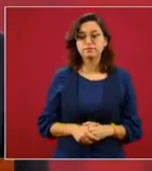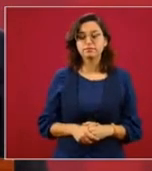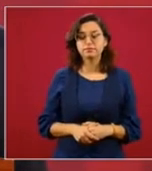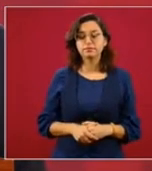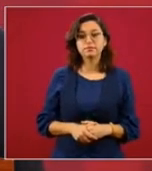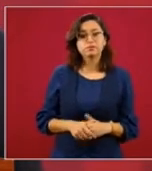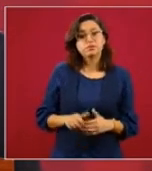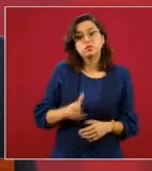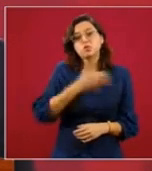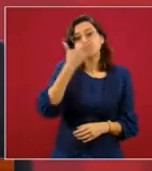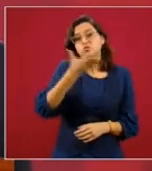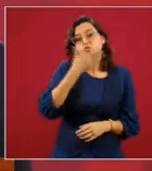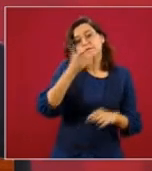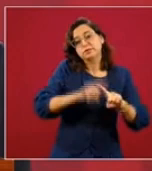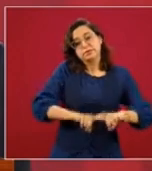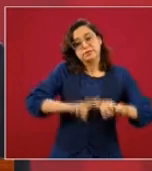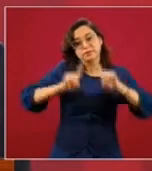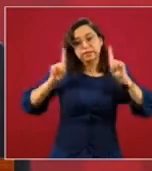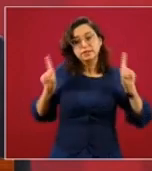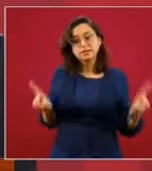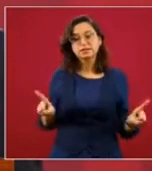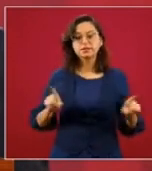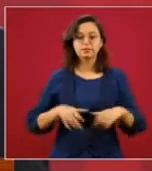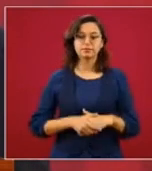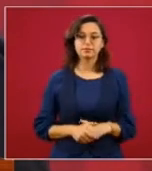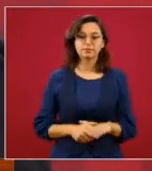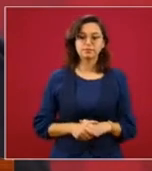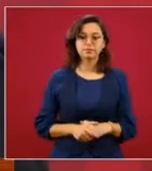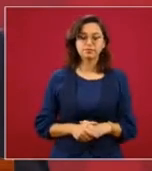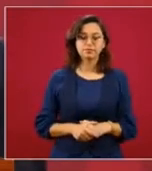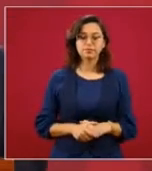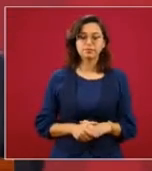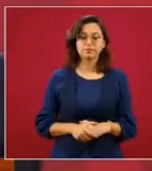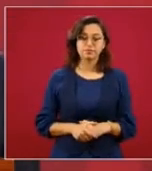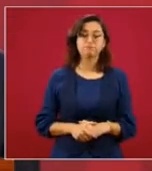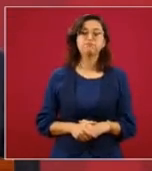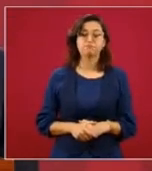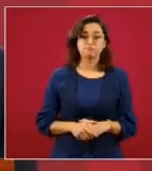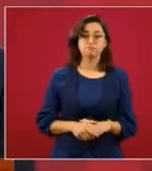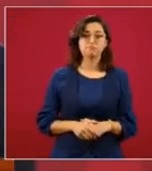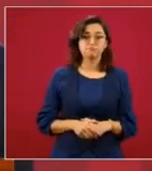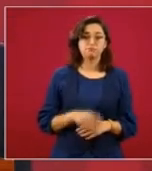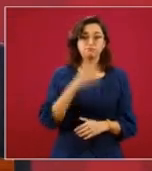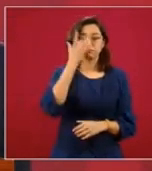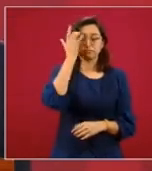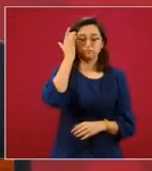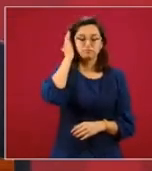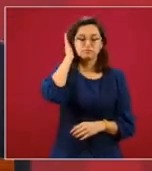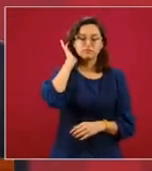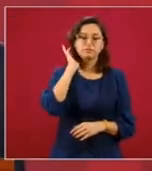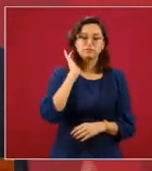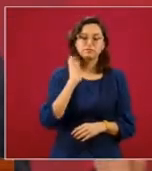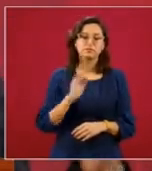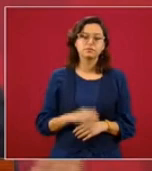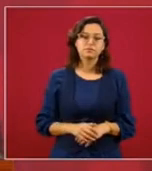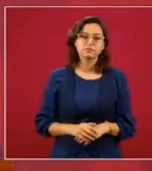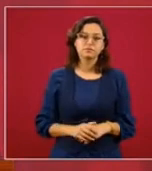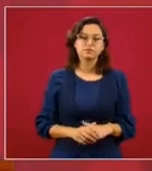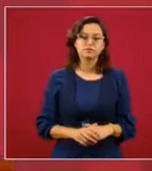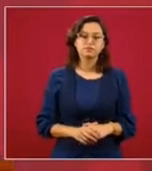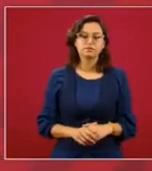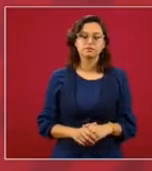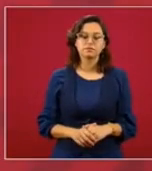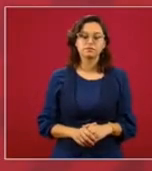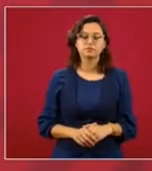Son otras costumbres. Entonces, si en ese caso tuviesen que